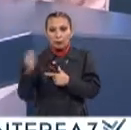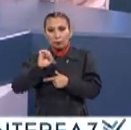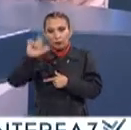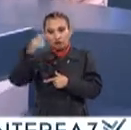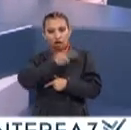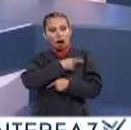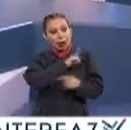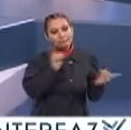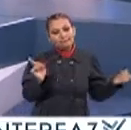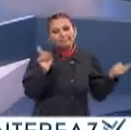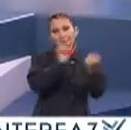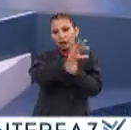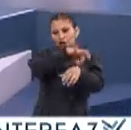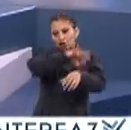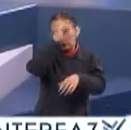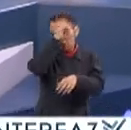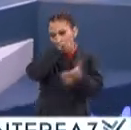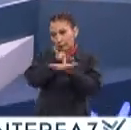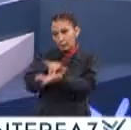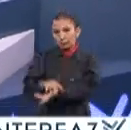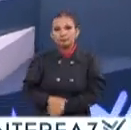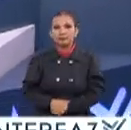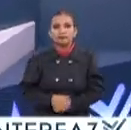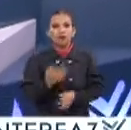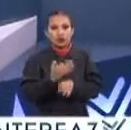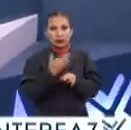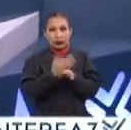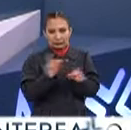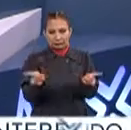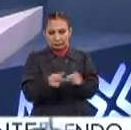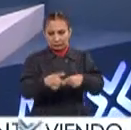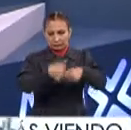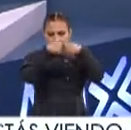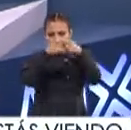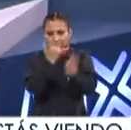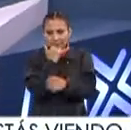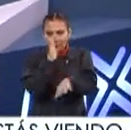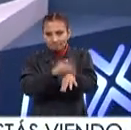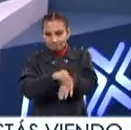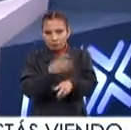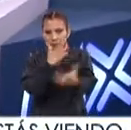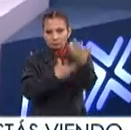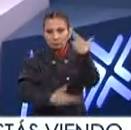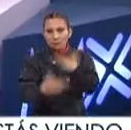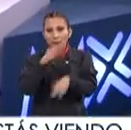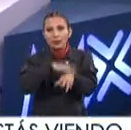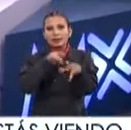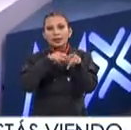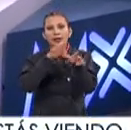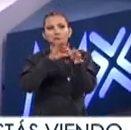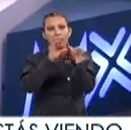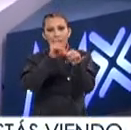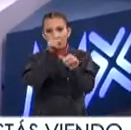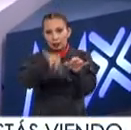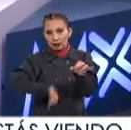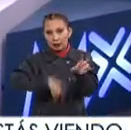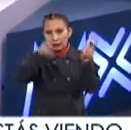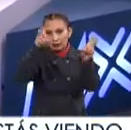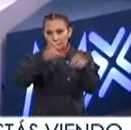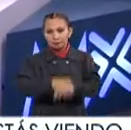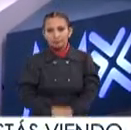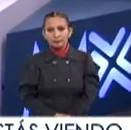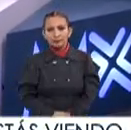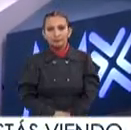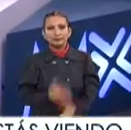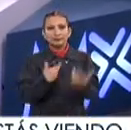profesional de la salud, el médico, el psicólogo, apoya Doctora, vamos a hacer una breve pausa Si nos lo permite, regresamos para seguir platicando de este interesante tema